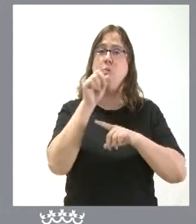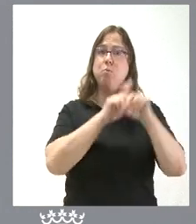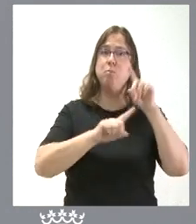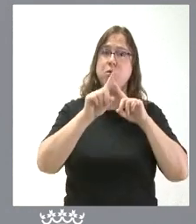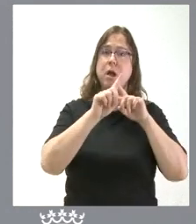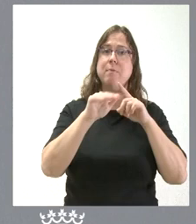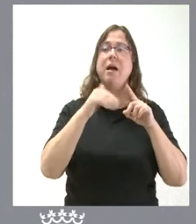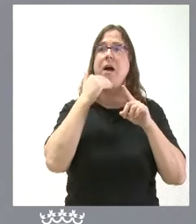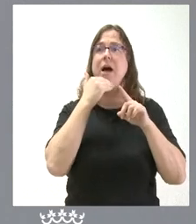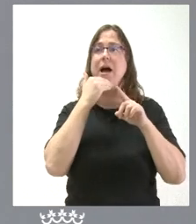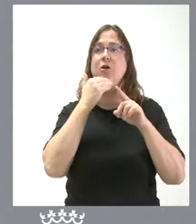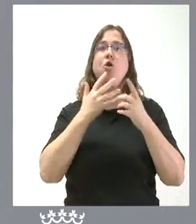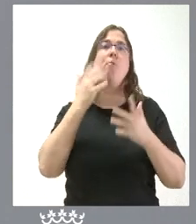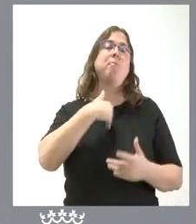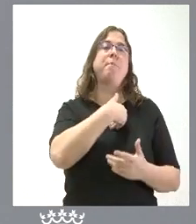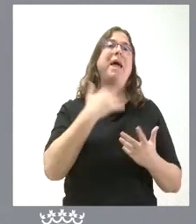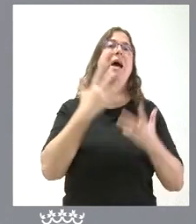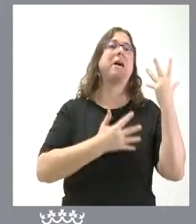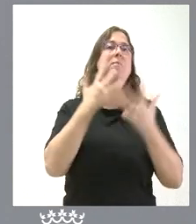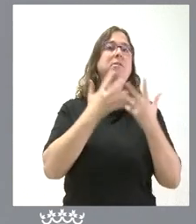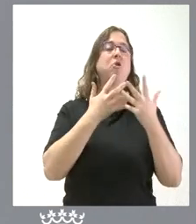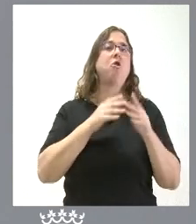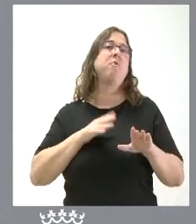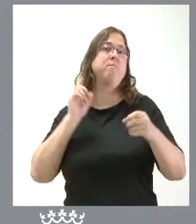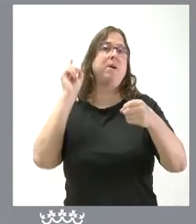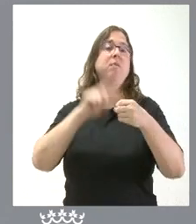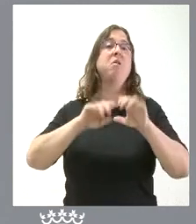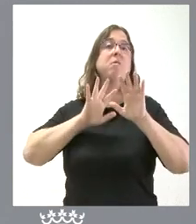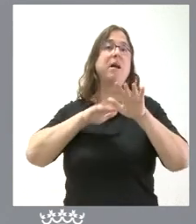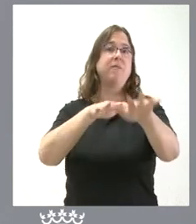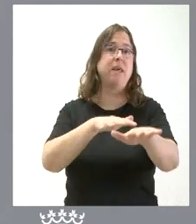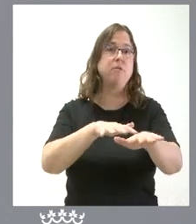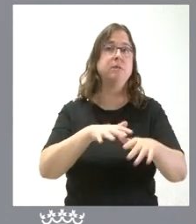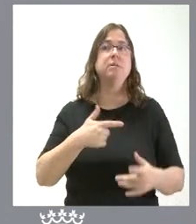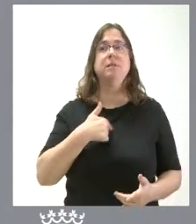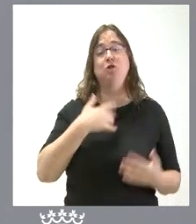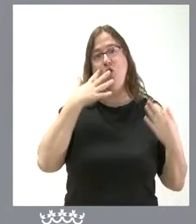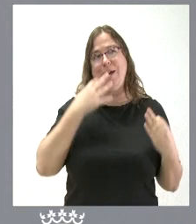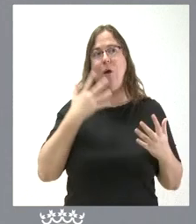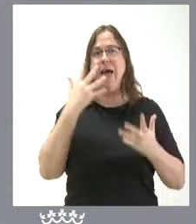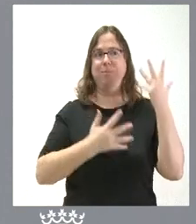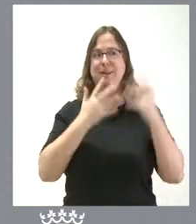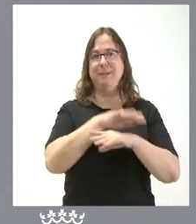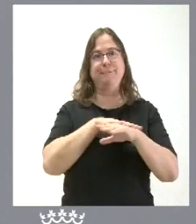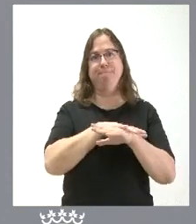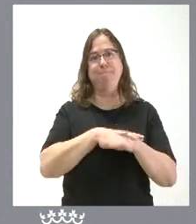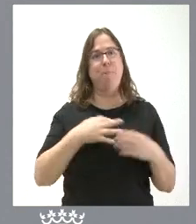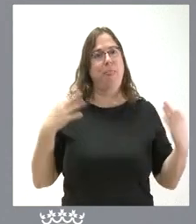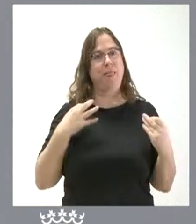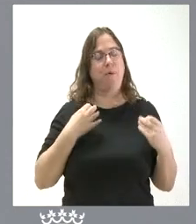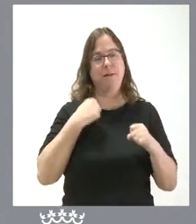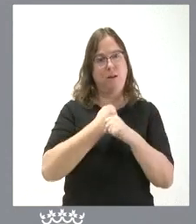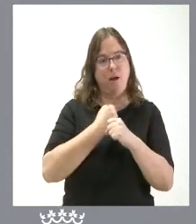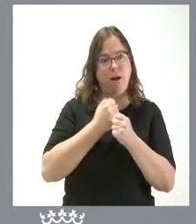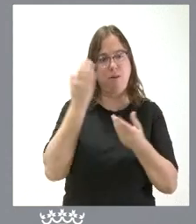íbamos a acudir como administración a una manifestación yo creo que las administraciones como tal lo que tienen que hacer es actuar